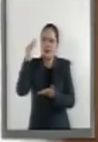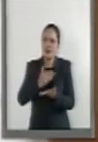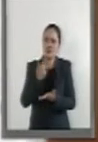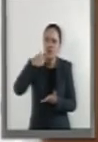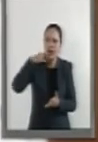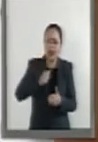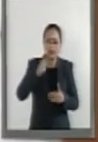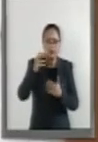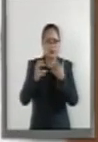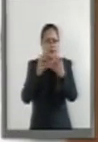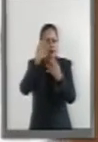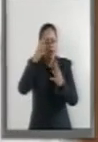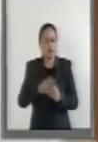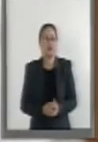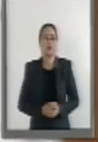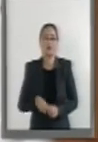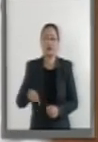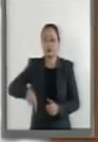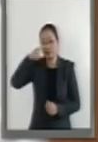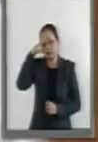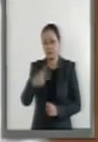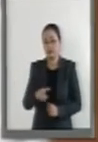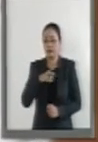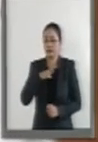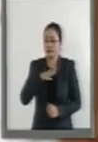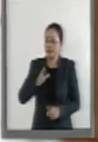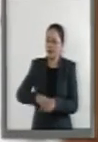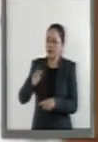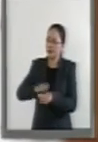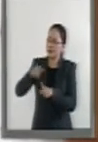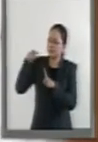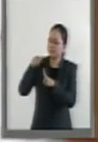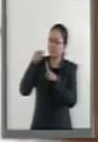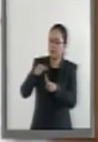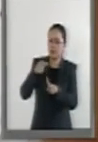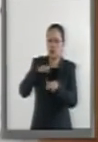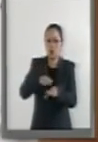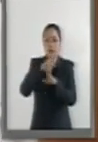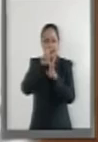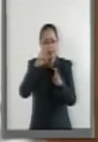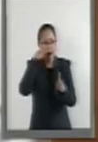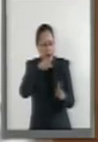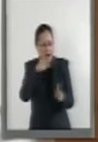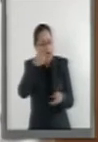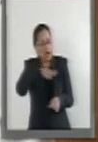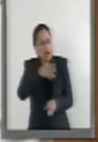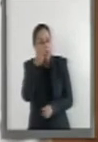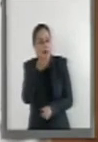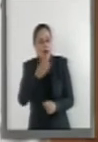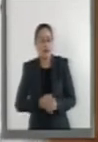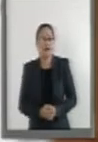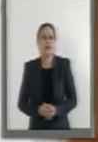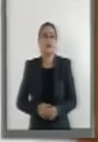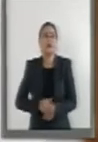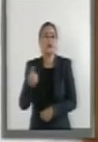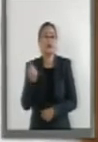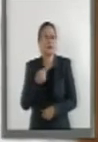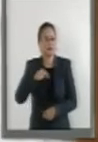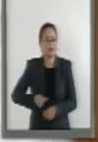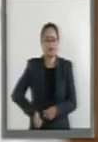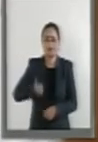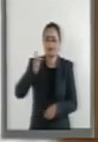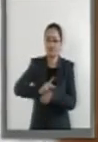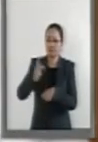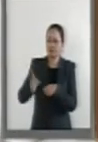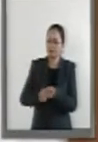México es uno de los actores que mayor actividad ha tenido en torno al tema de la lucha contra el cambio climático, puesto que fue el primer país en